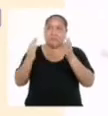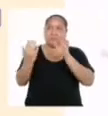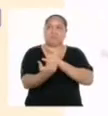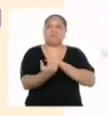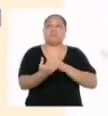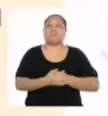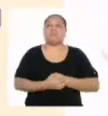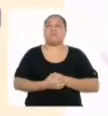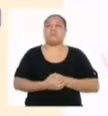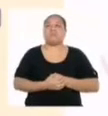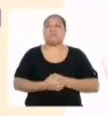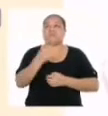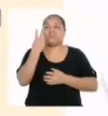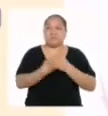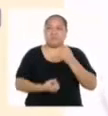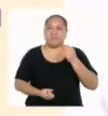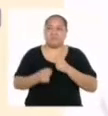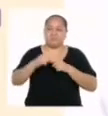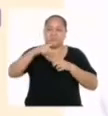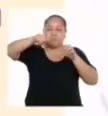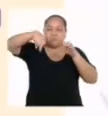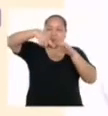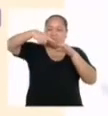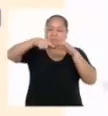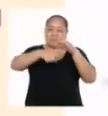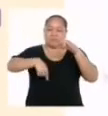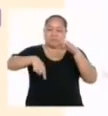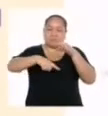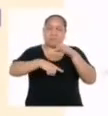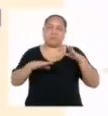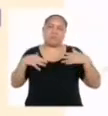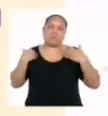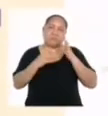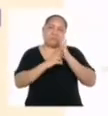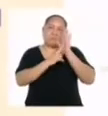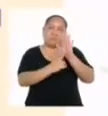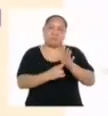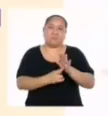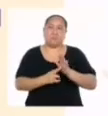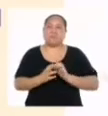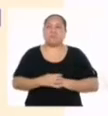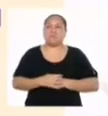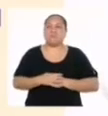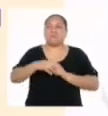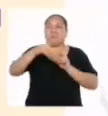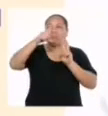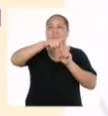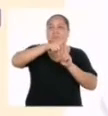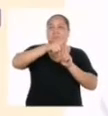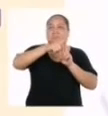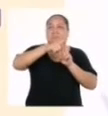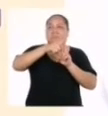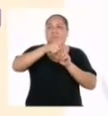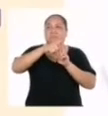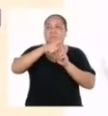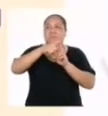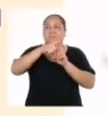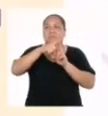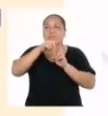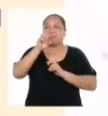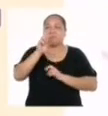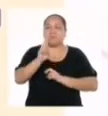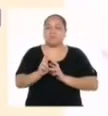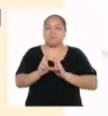Como podemos ver ambas bases son círculos así que podemos representar eso como pi por radio al cuadrado